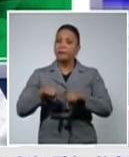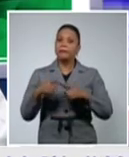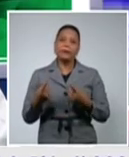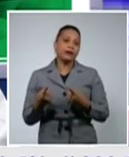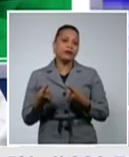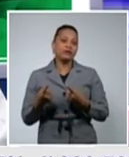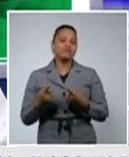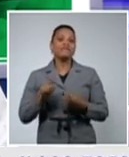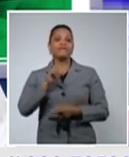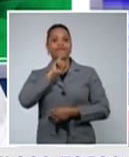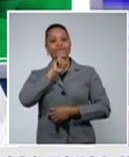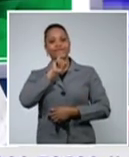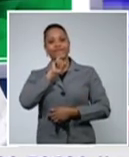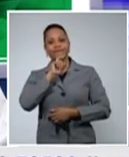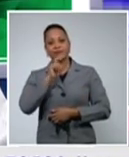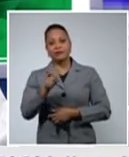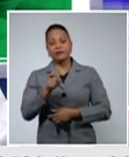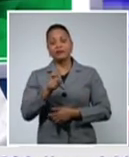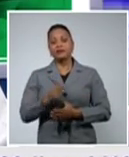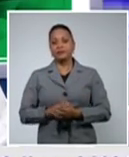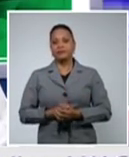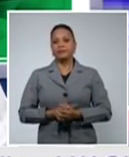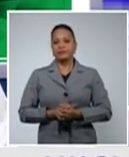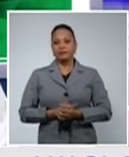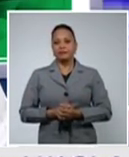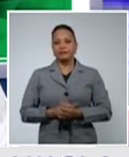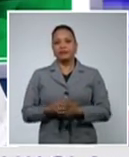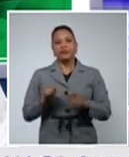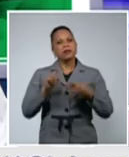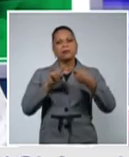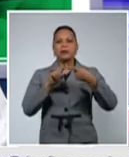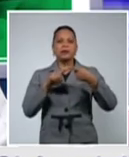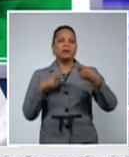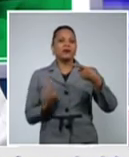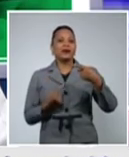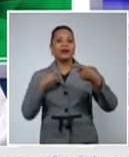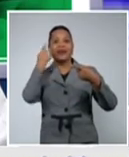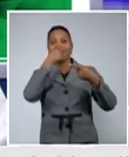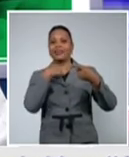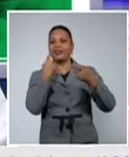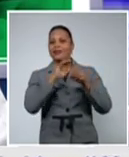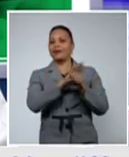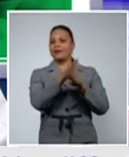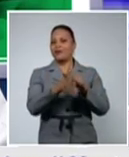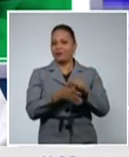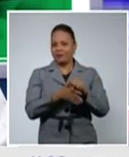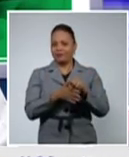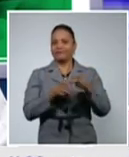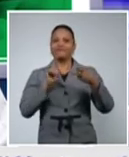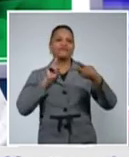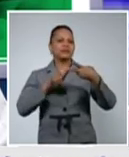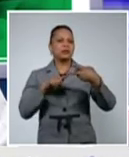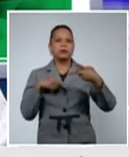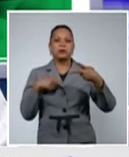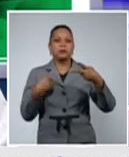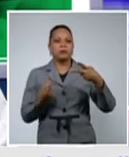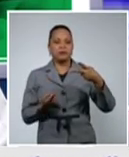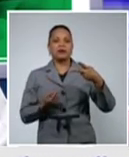costando un poco de trabajo. Primero, las características del virus y segundo, por